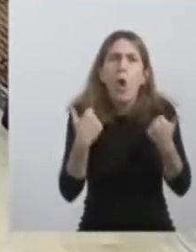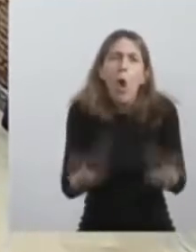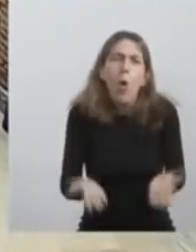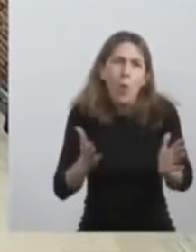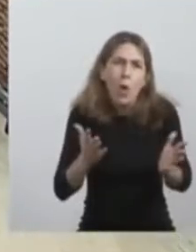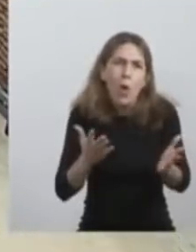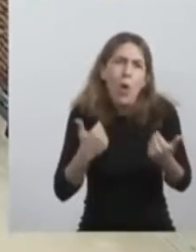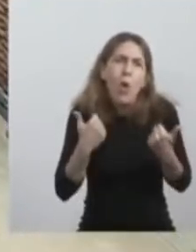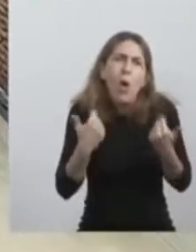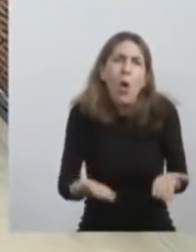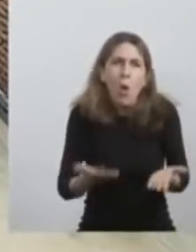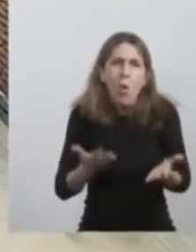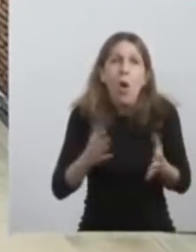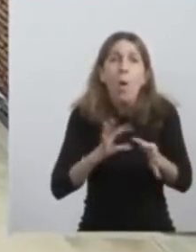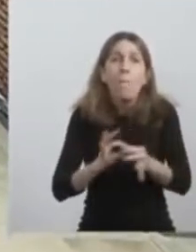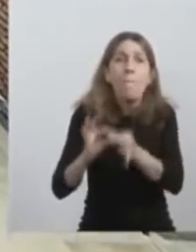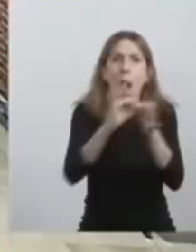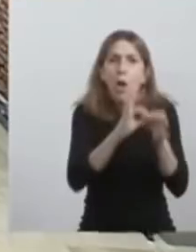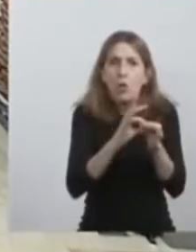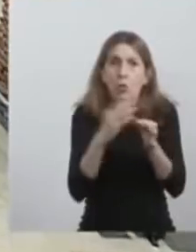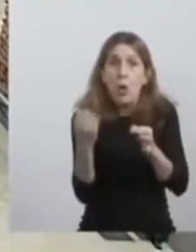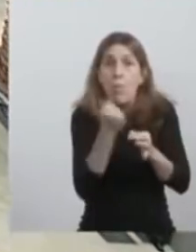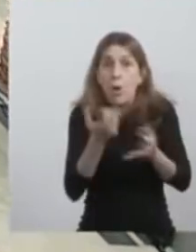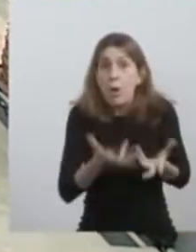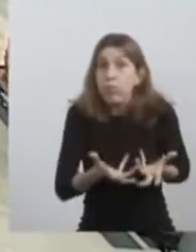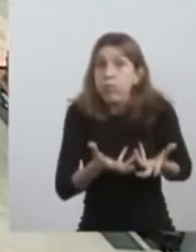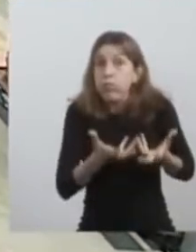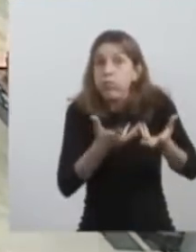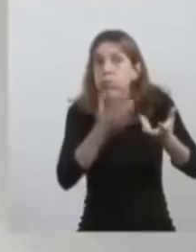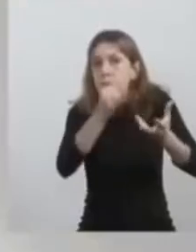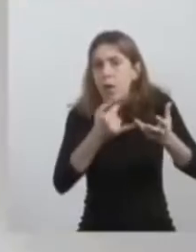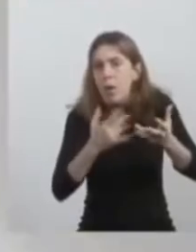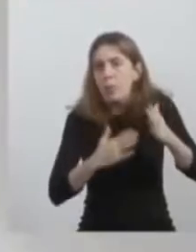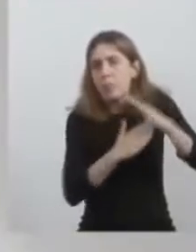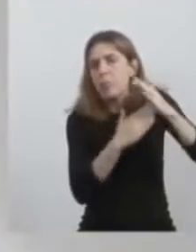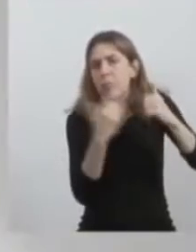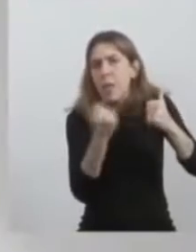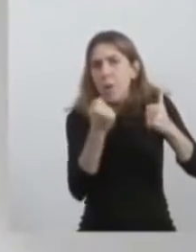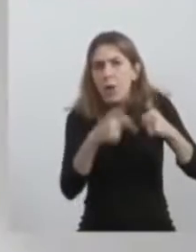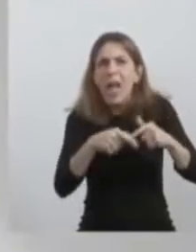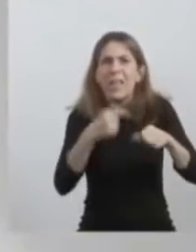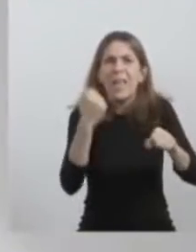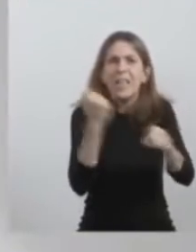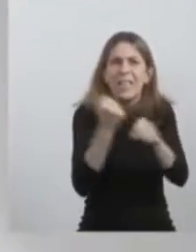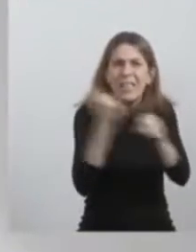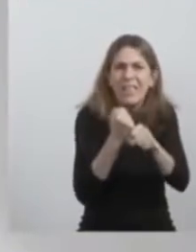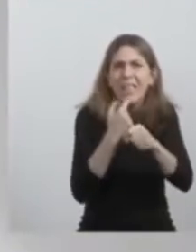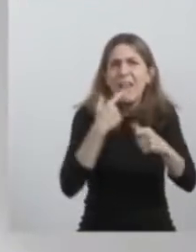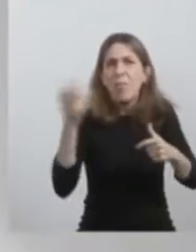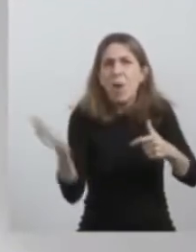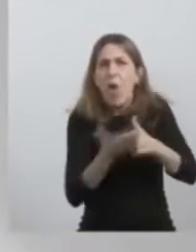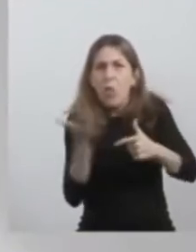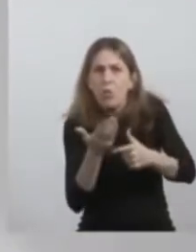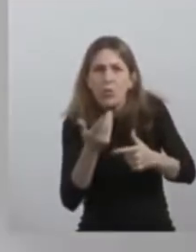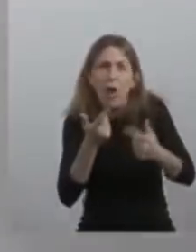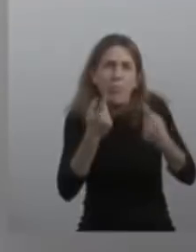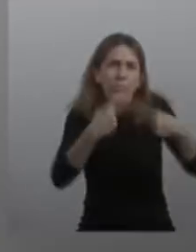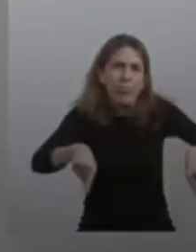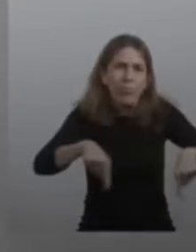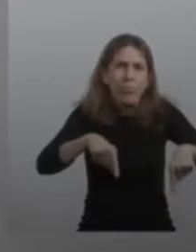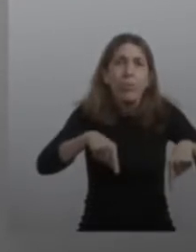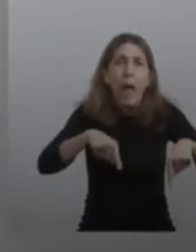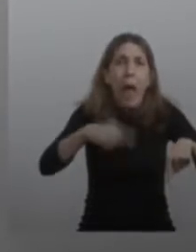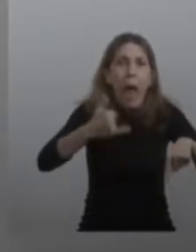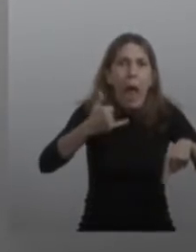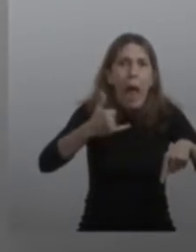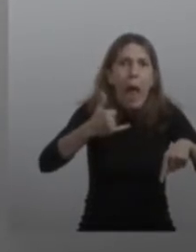que el Mercosur pesa. Obviamente que el Mercosur, su actividad, su producción pesa en el concierto